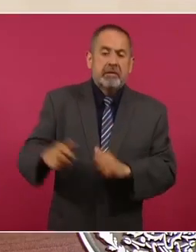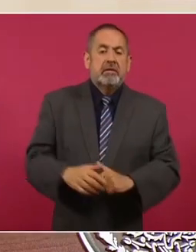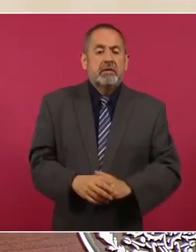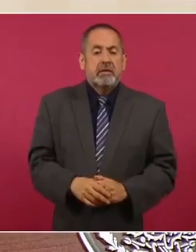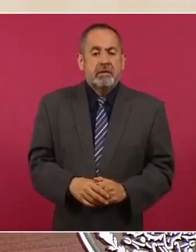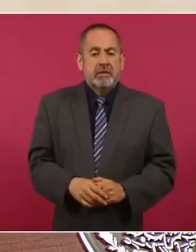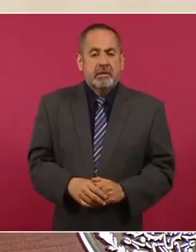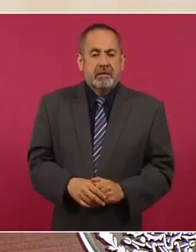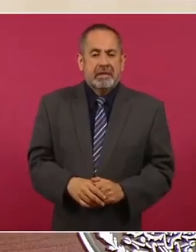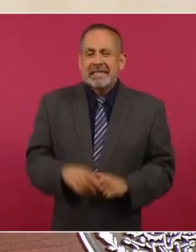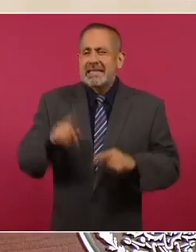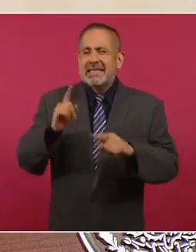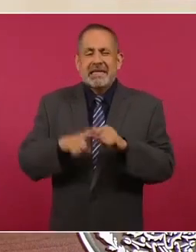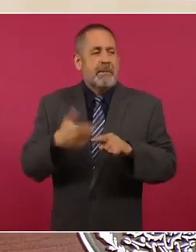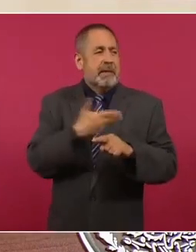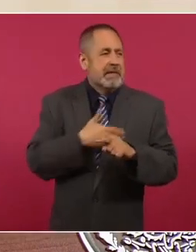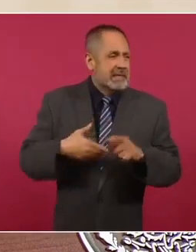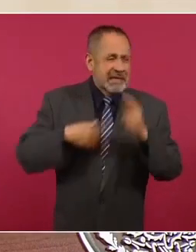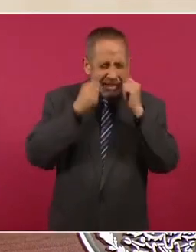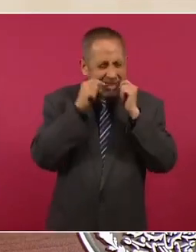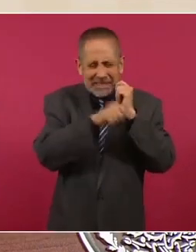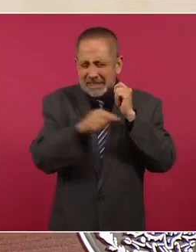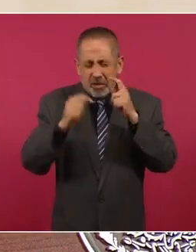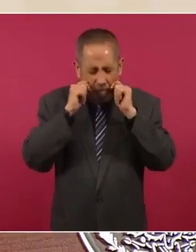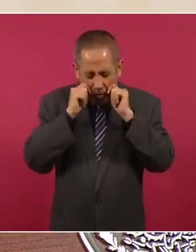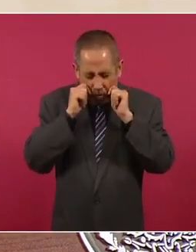y esté quien esté en la presidencia